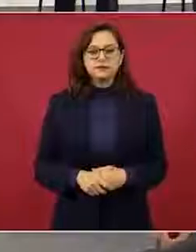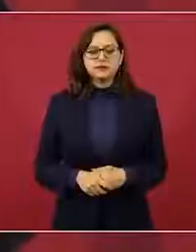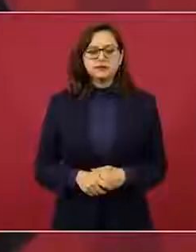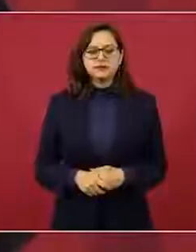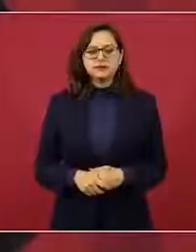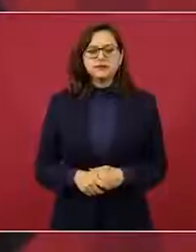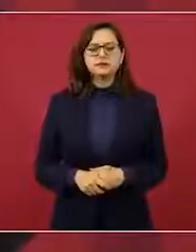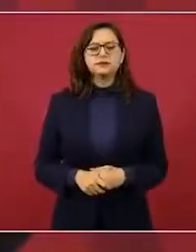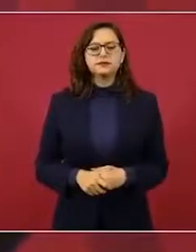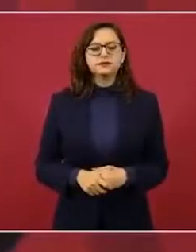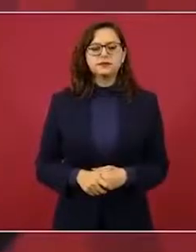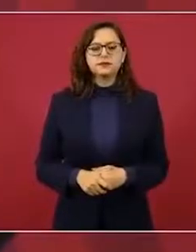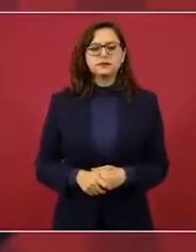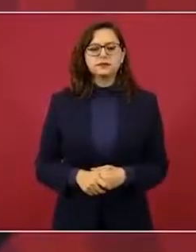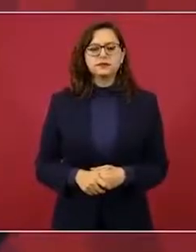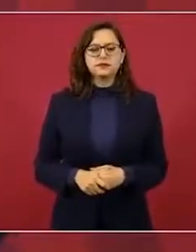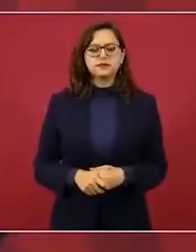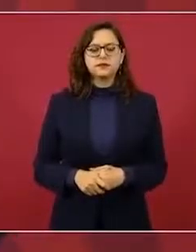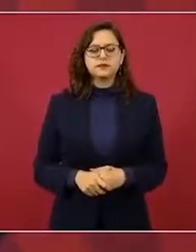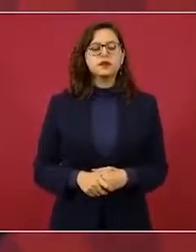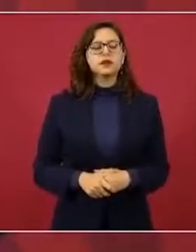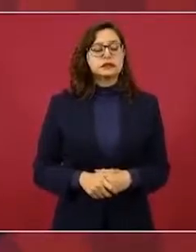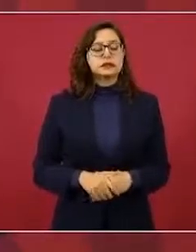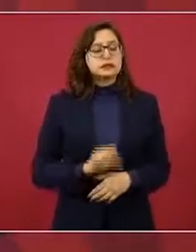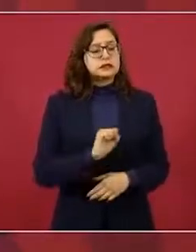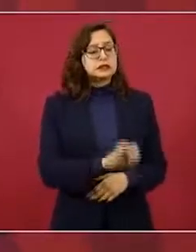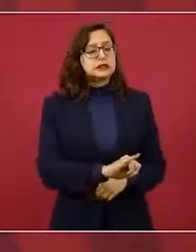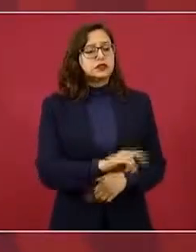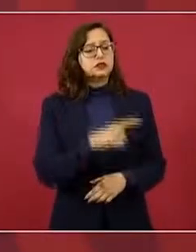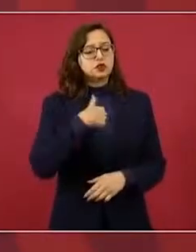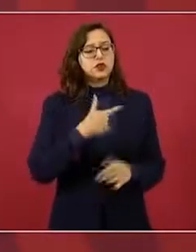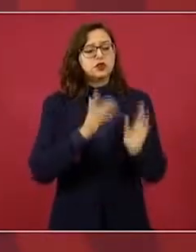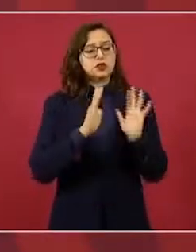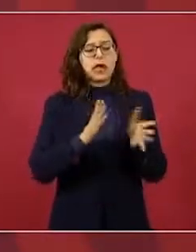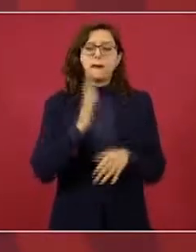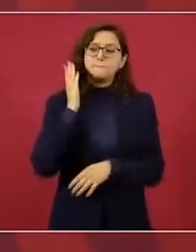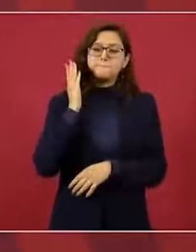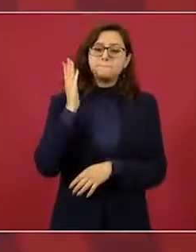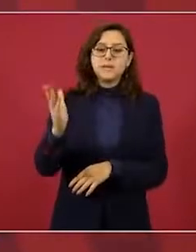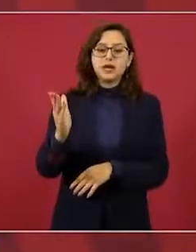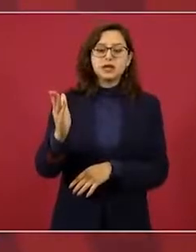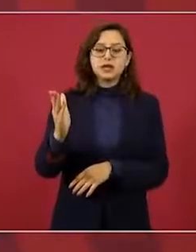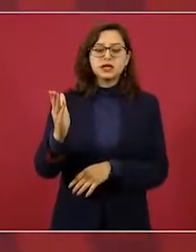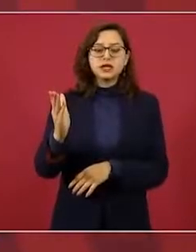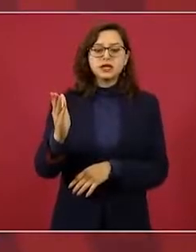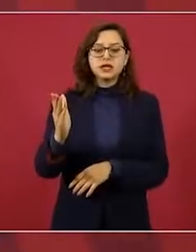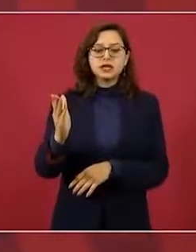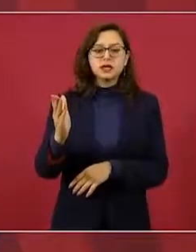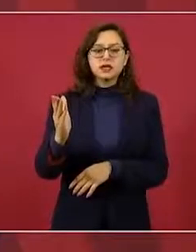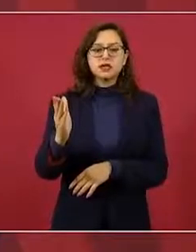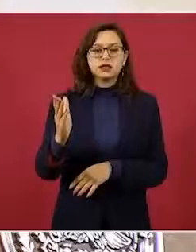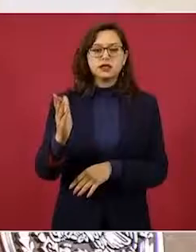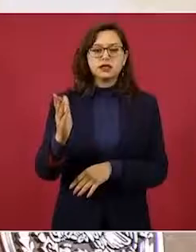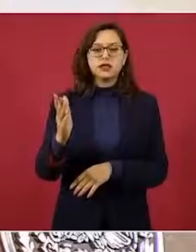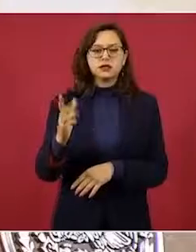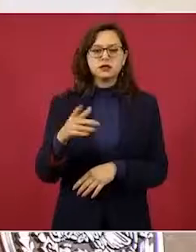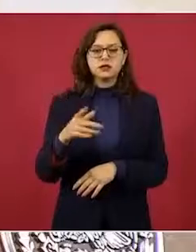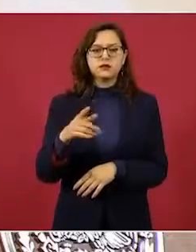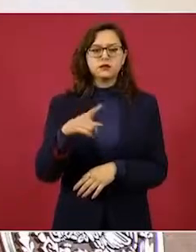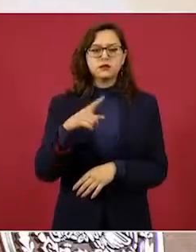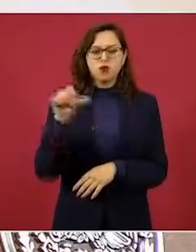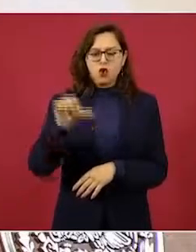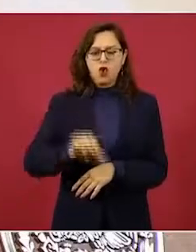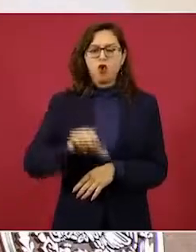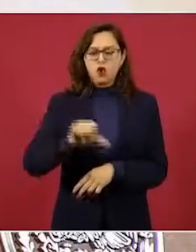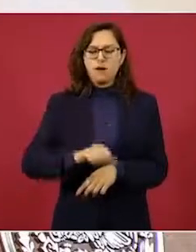Yo estoy haciendo una solicitud, se va a dar a conocer el día